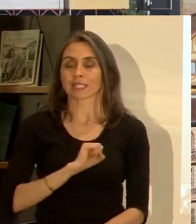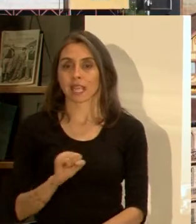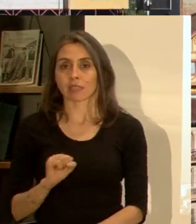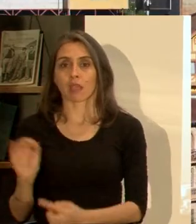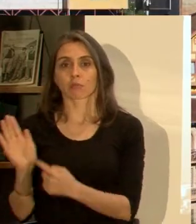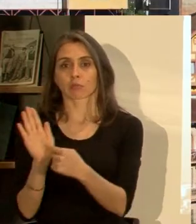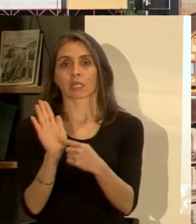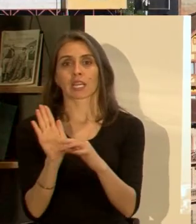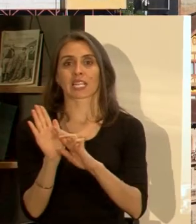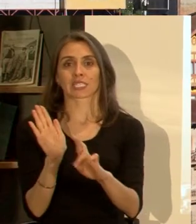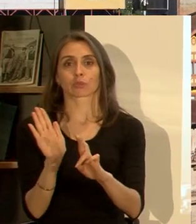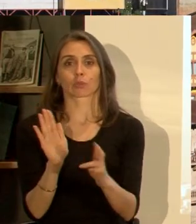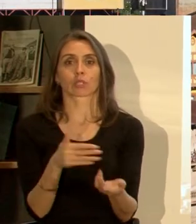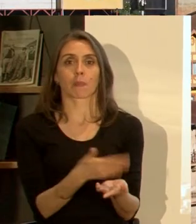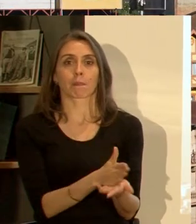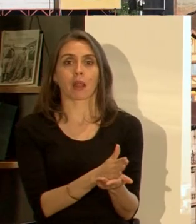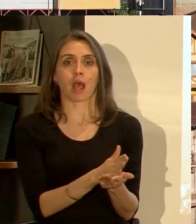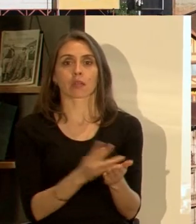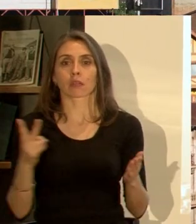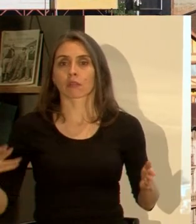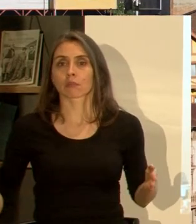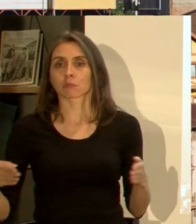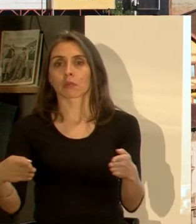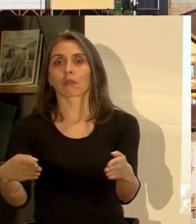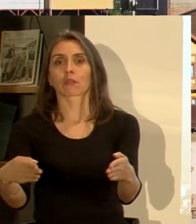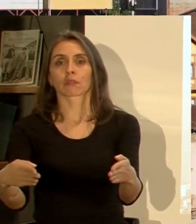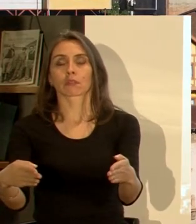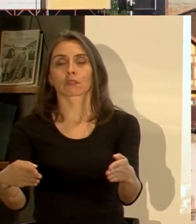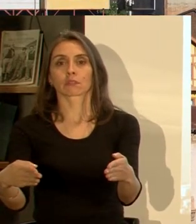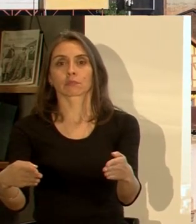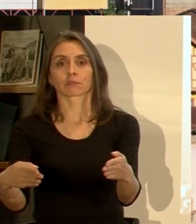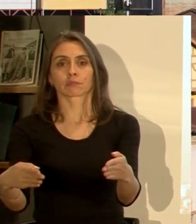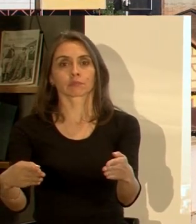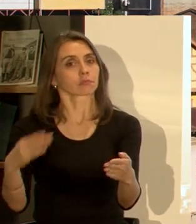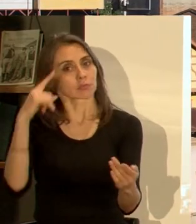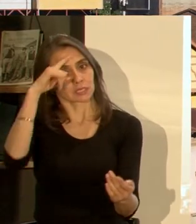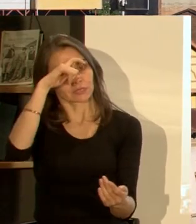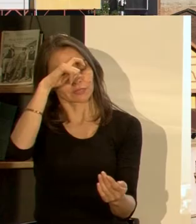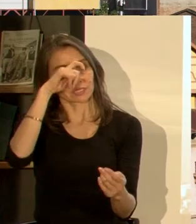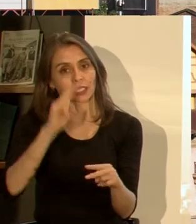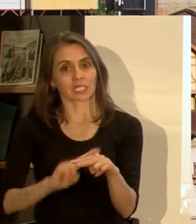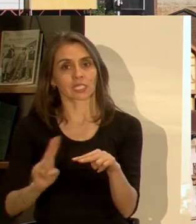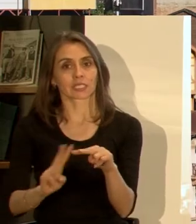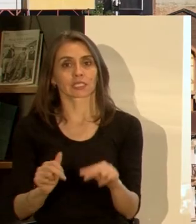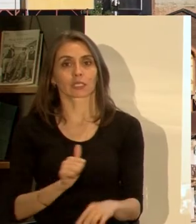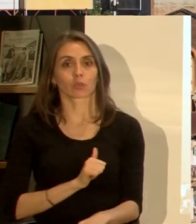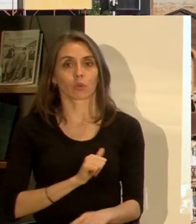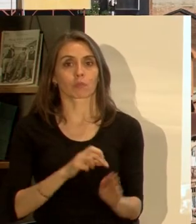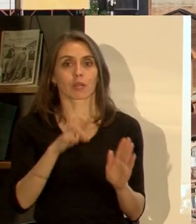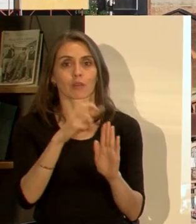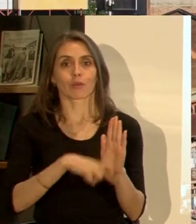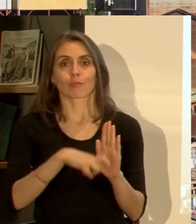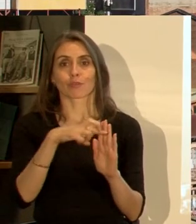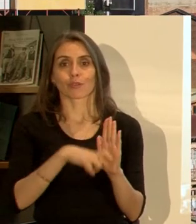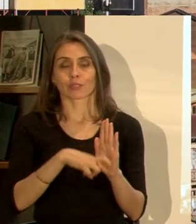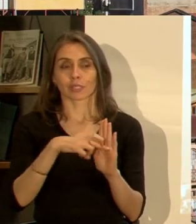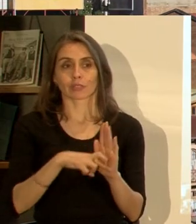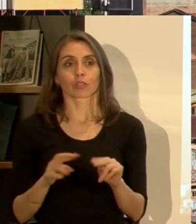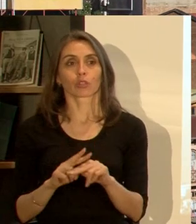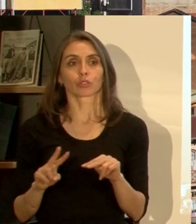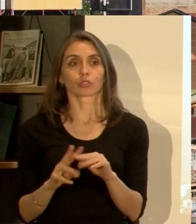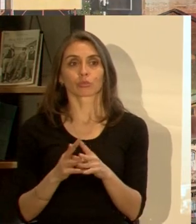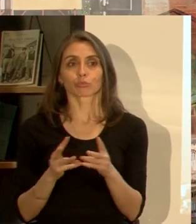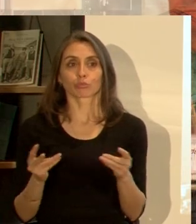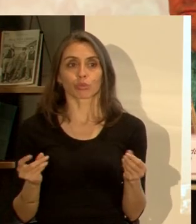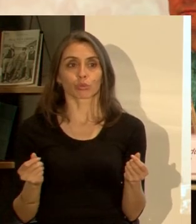resultados que van generando estos planos paralelos donde finalmente es muy difícil que se puedan ejecutar los proyectos y las soluciones